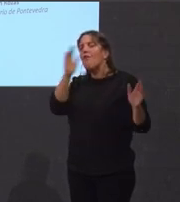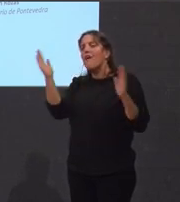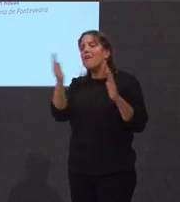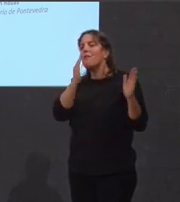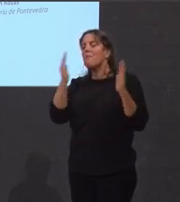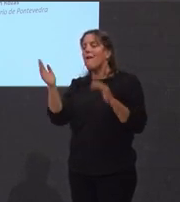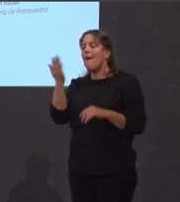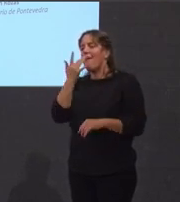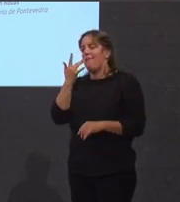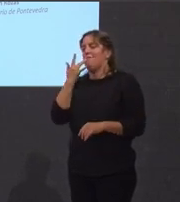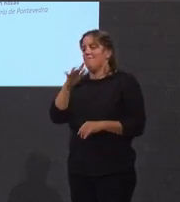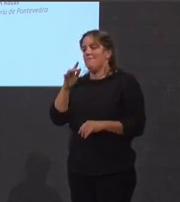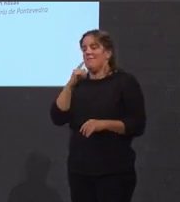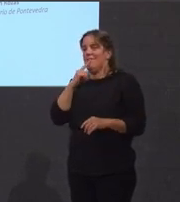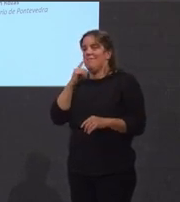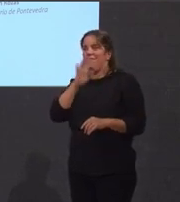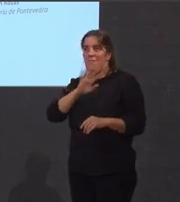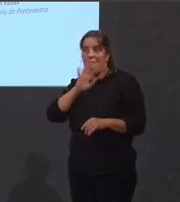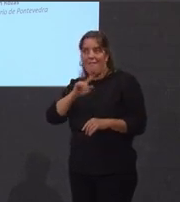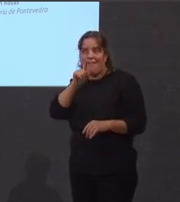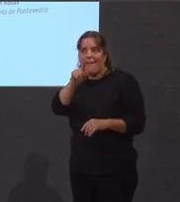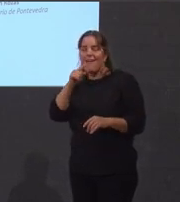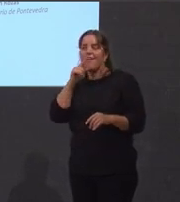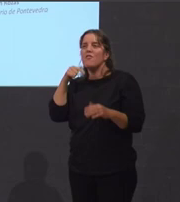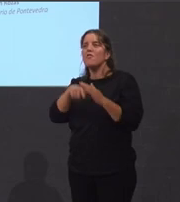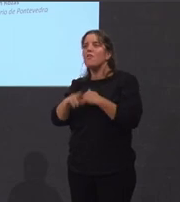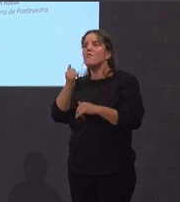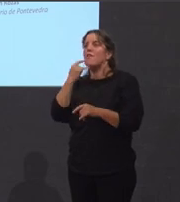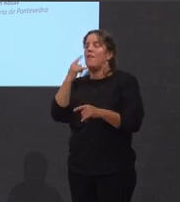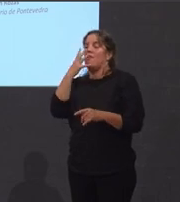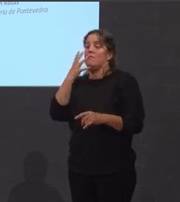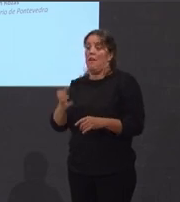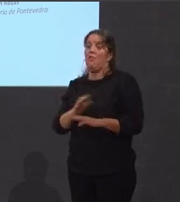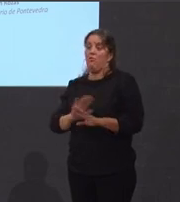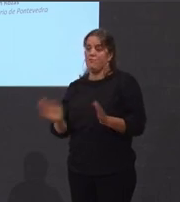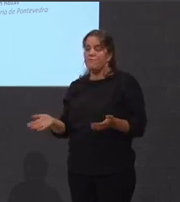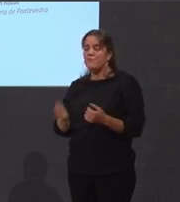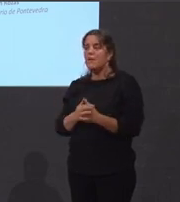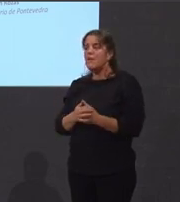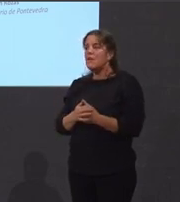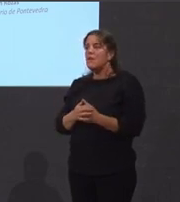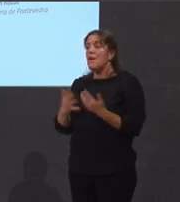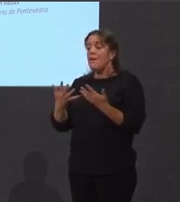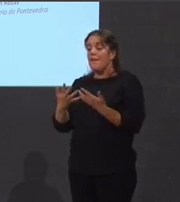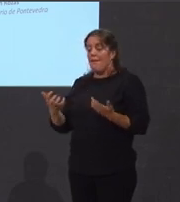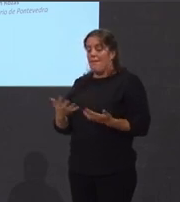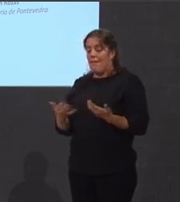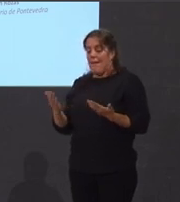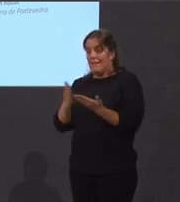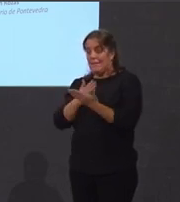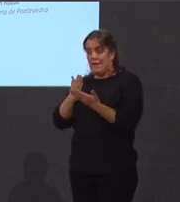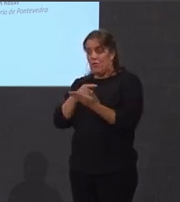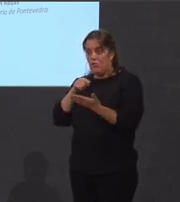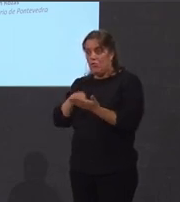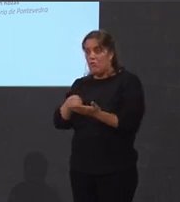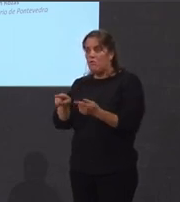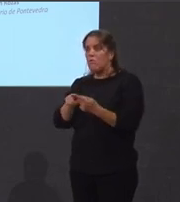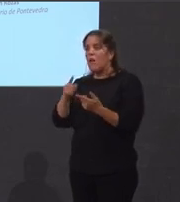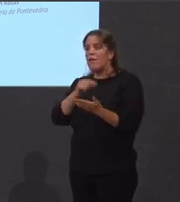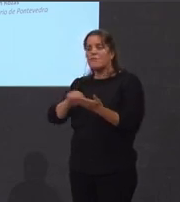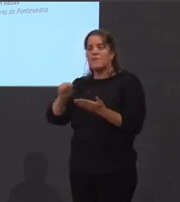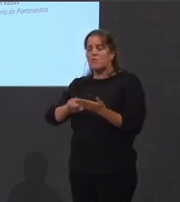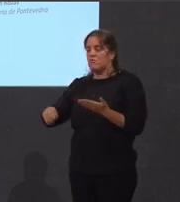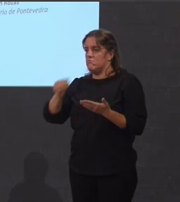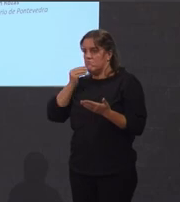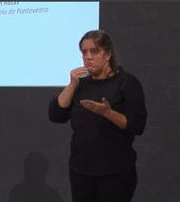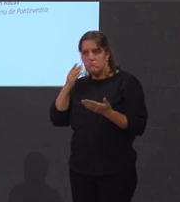máis serio do que nos podía parecer, non? O ensayo, aparte de estar, pois, moi ben escrito